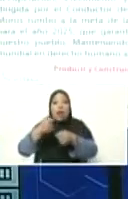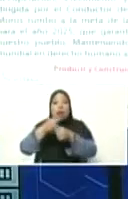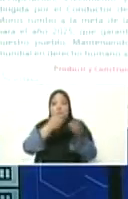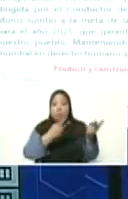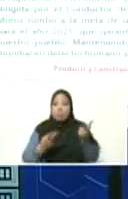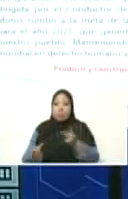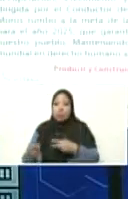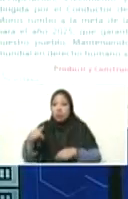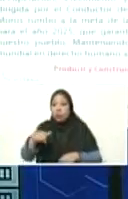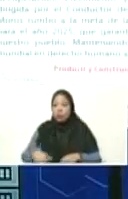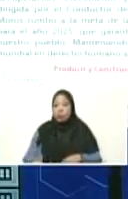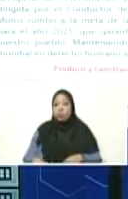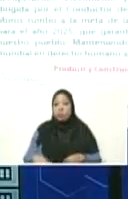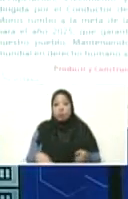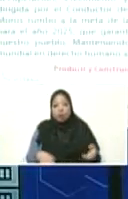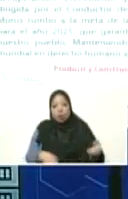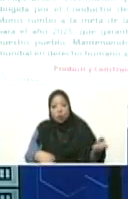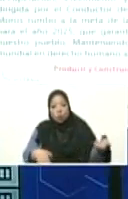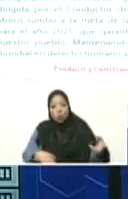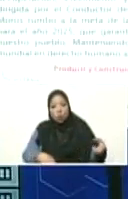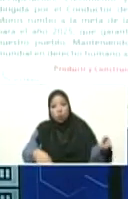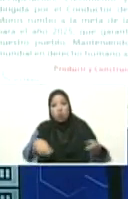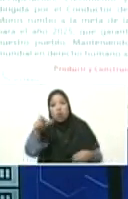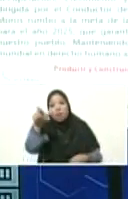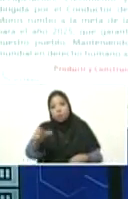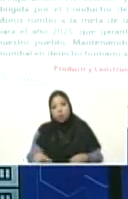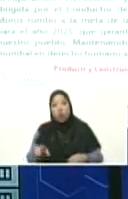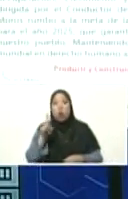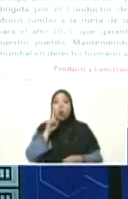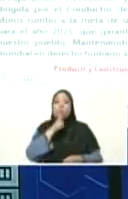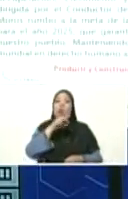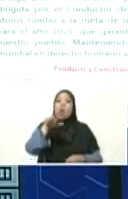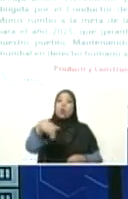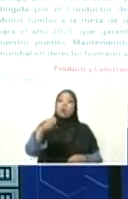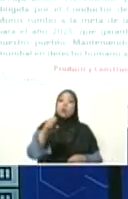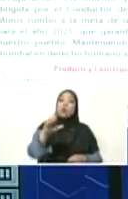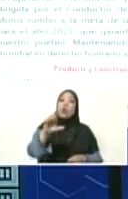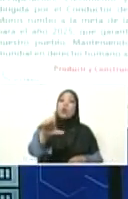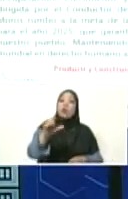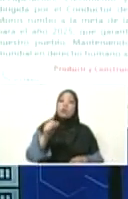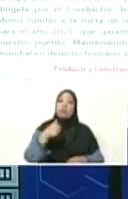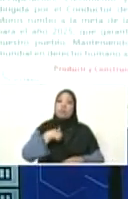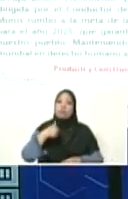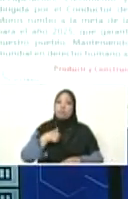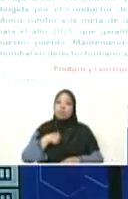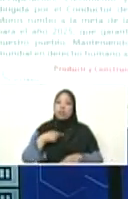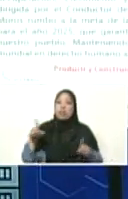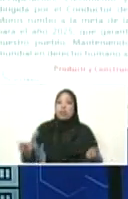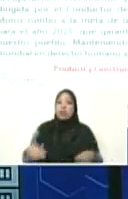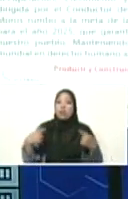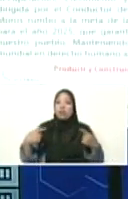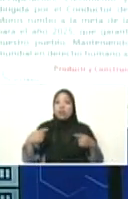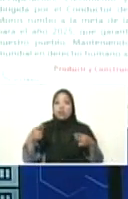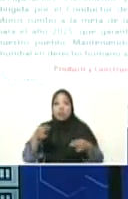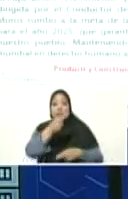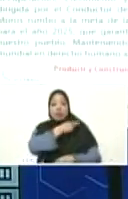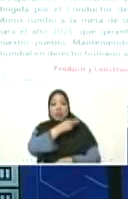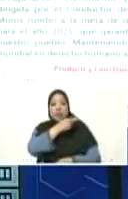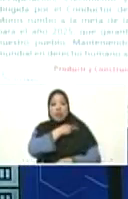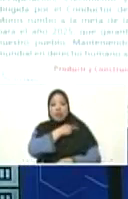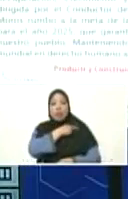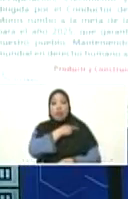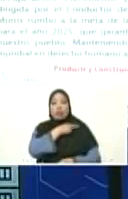en el bajo. Y por acá nos reciben con la salsa del tema Mi Coquito. El director Carlos